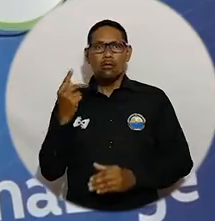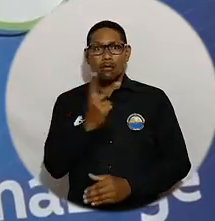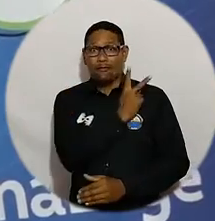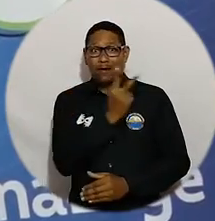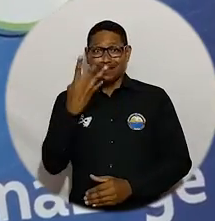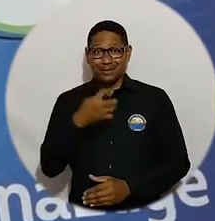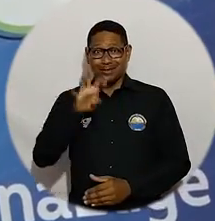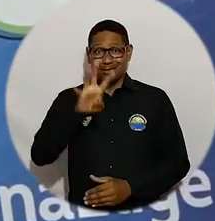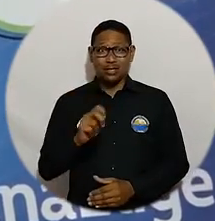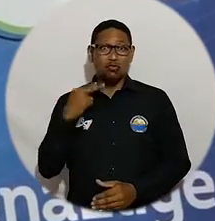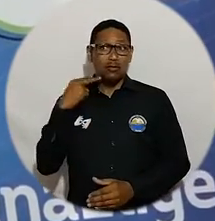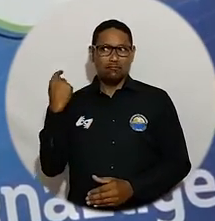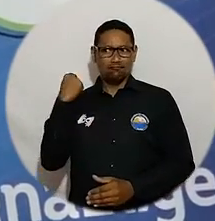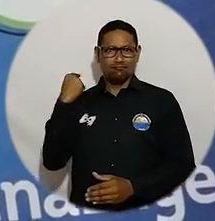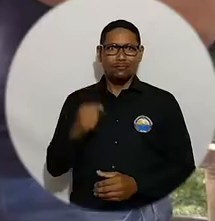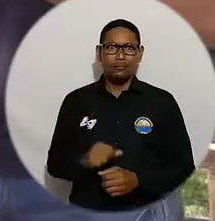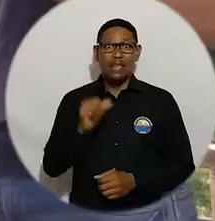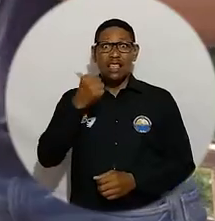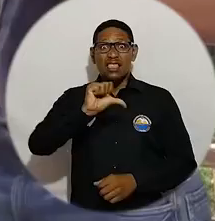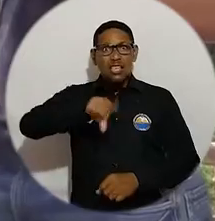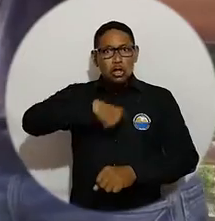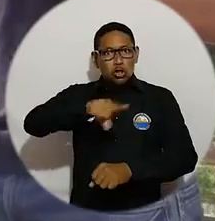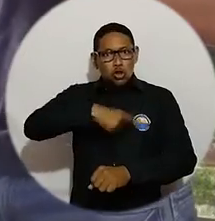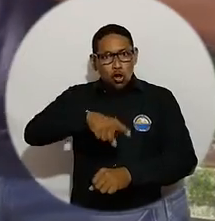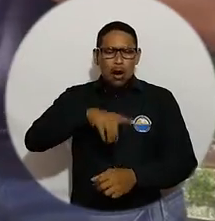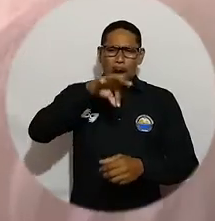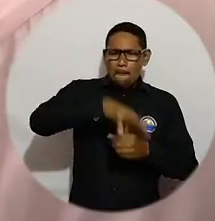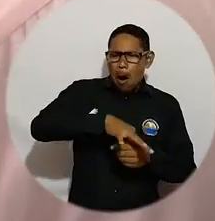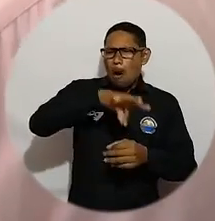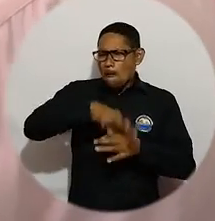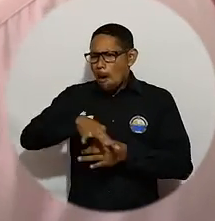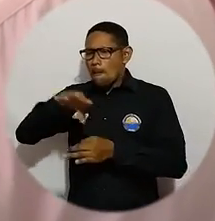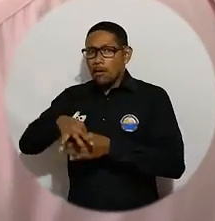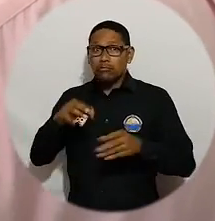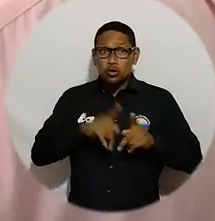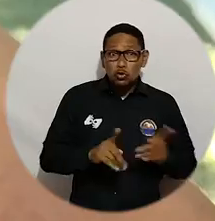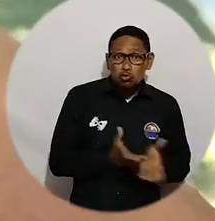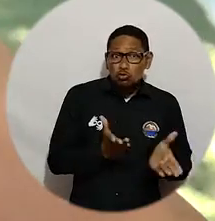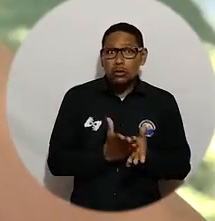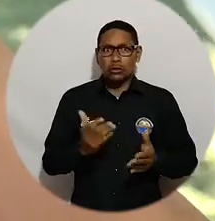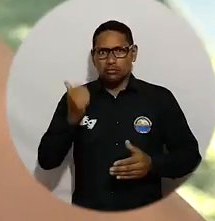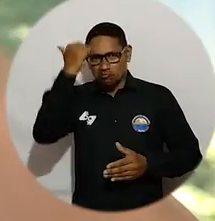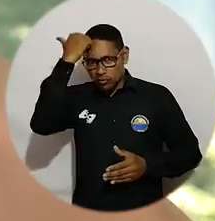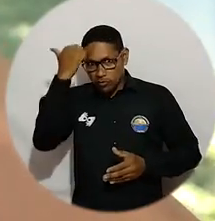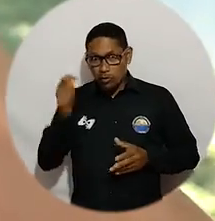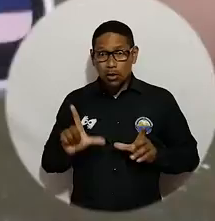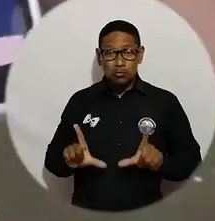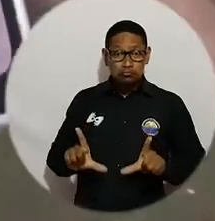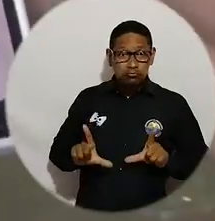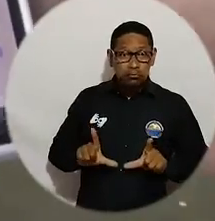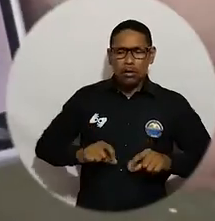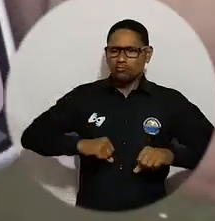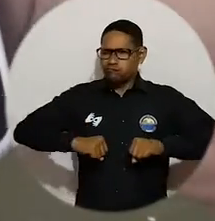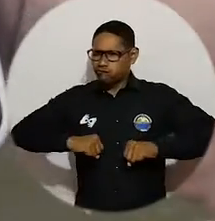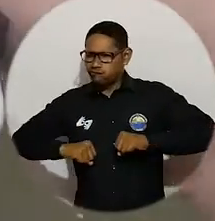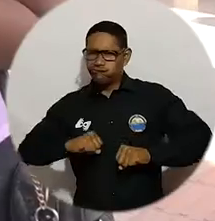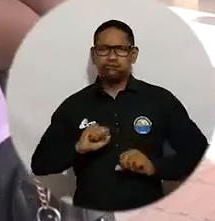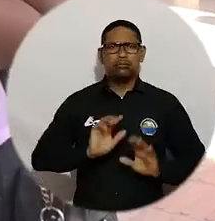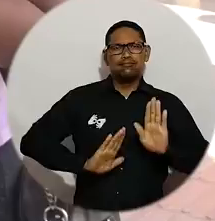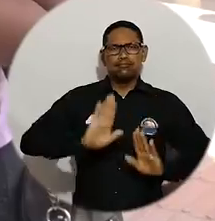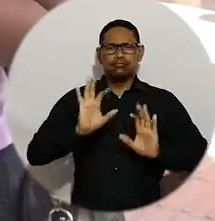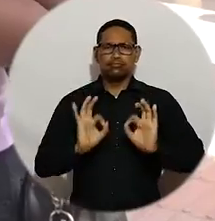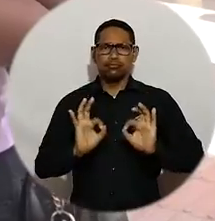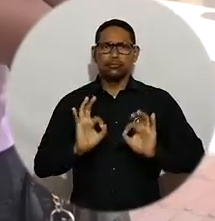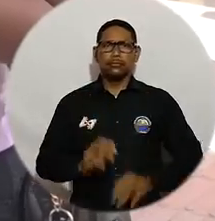Magdalena el pasado viernes 19 de noviembre. Durante 10 horas de ejercicio democrático, estudiantes, docentes y graduados